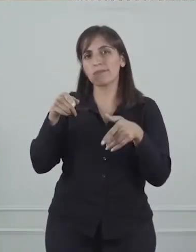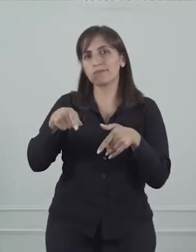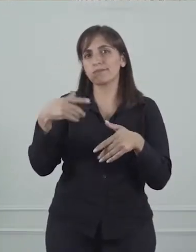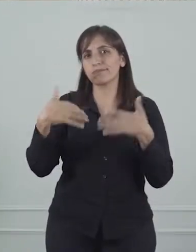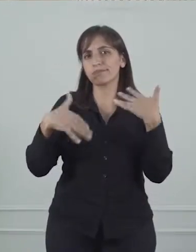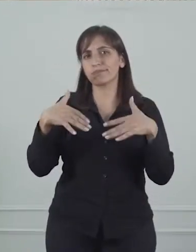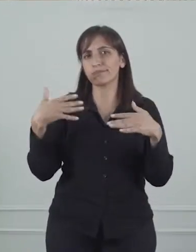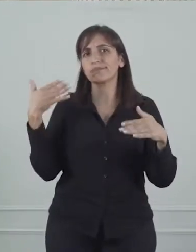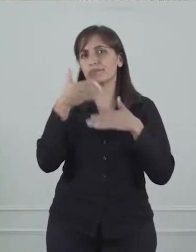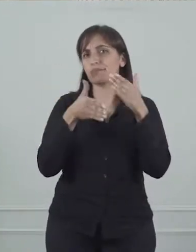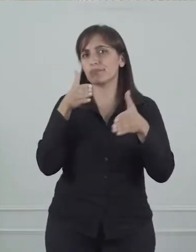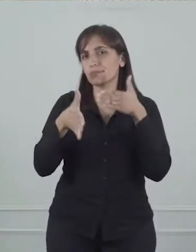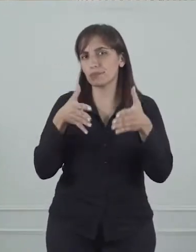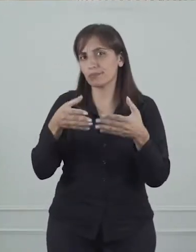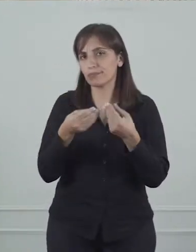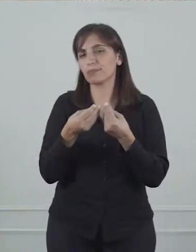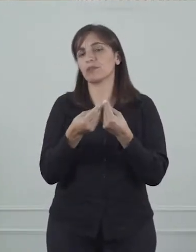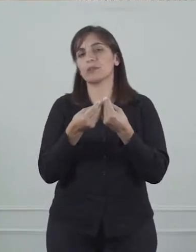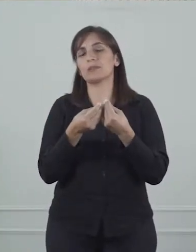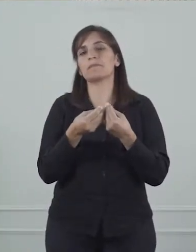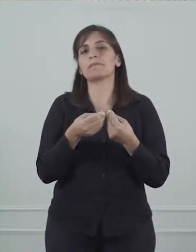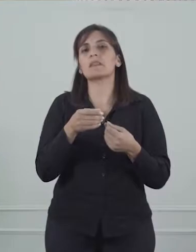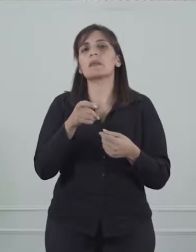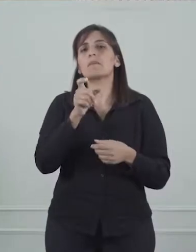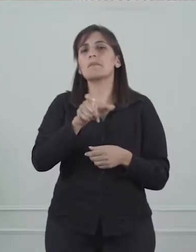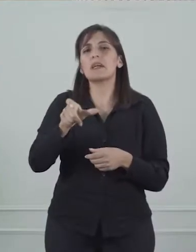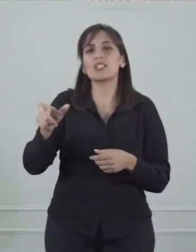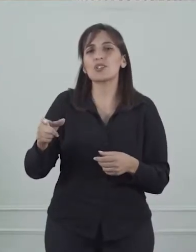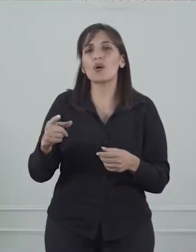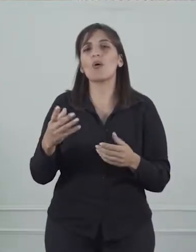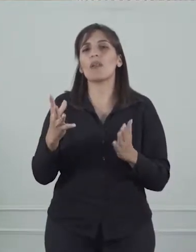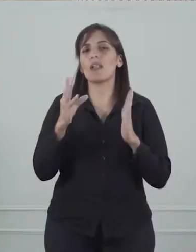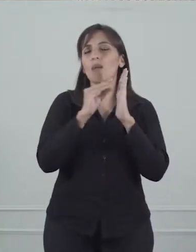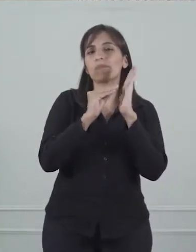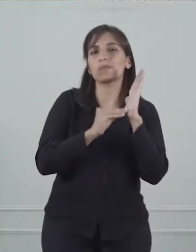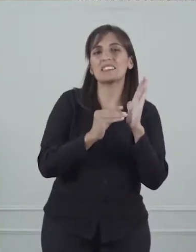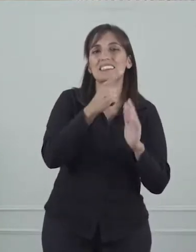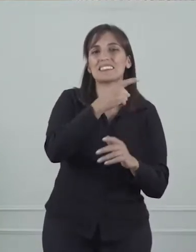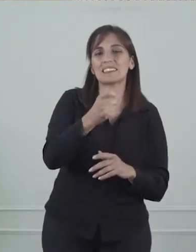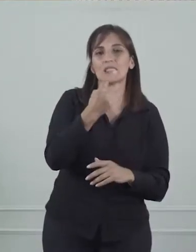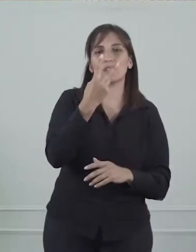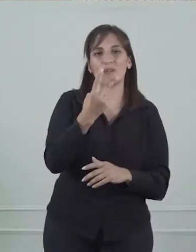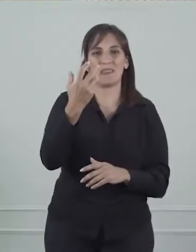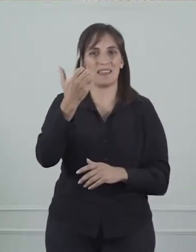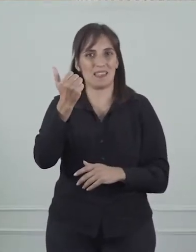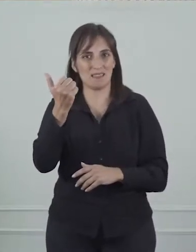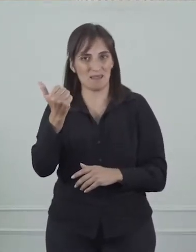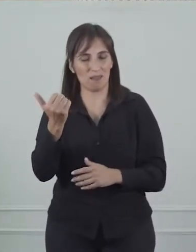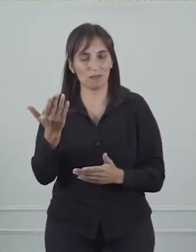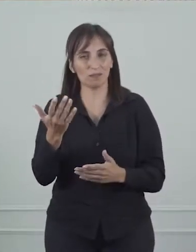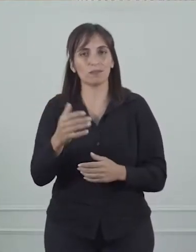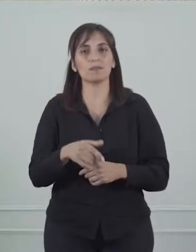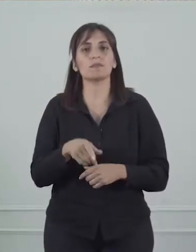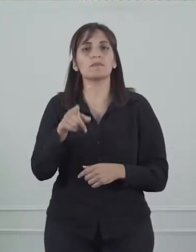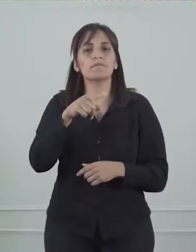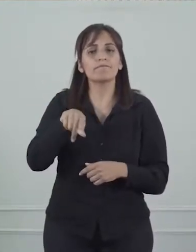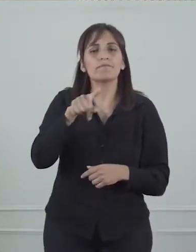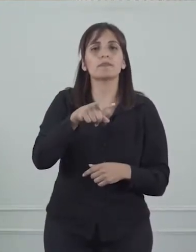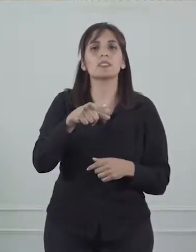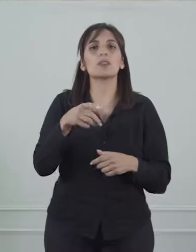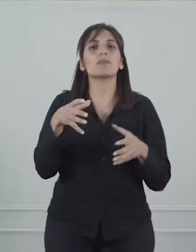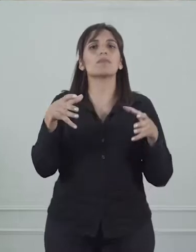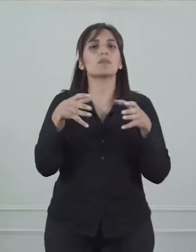concurren, tenemos que en el día de la fecha fueron atendidas 126 personas, de las cuales